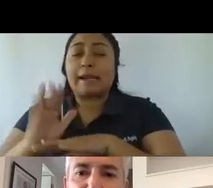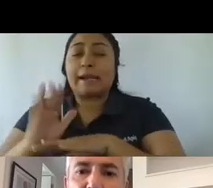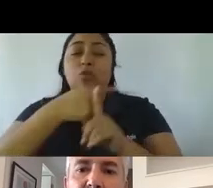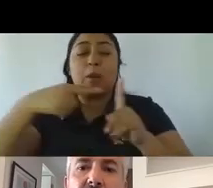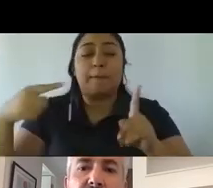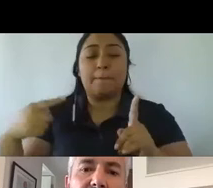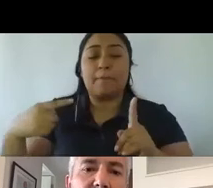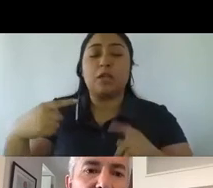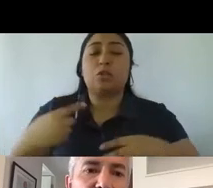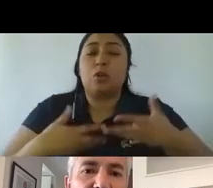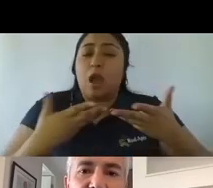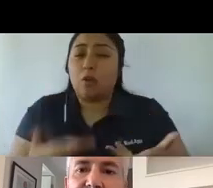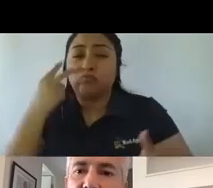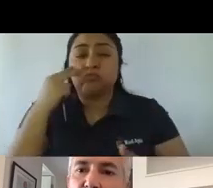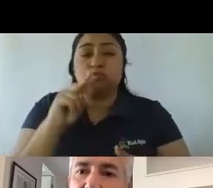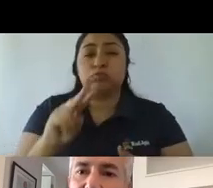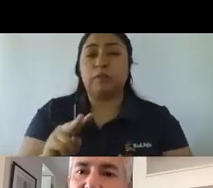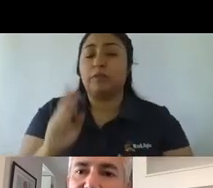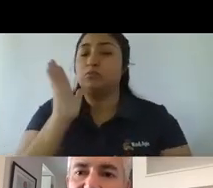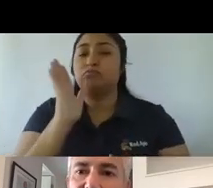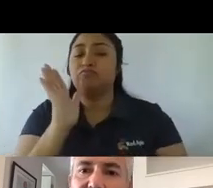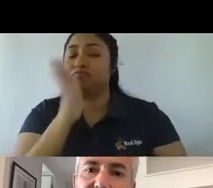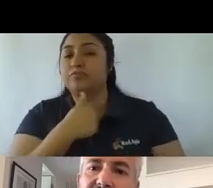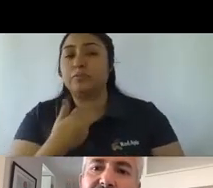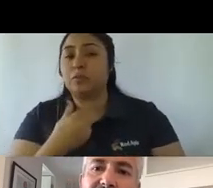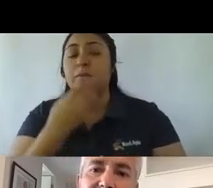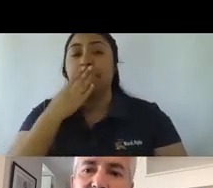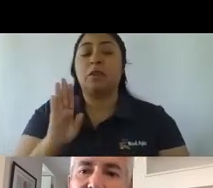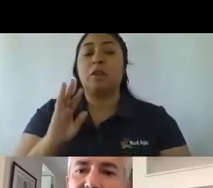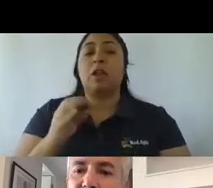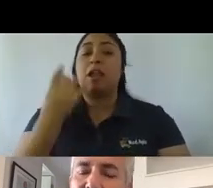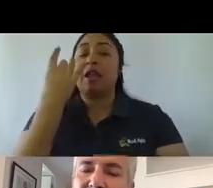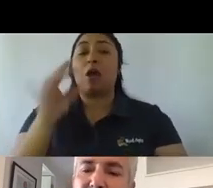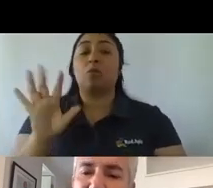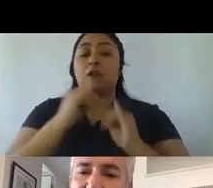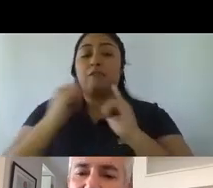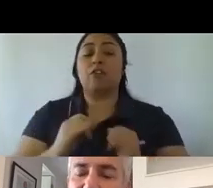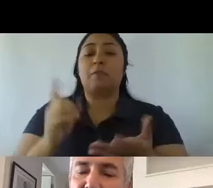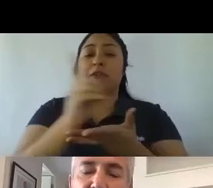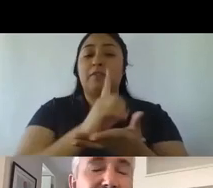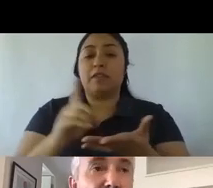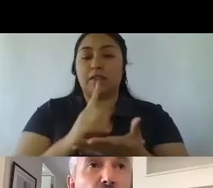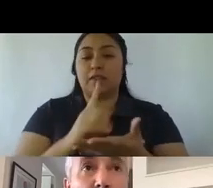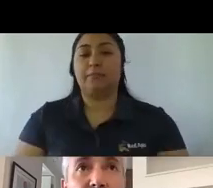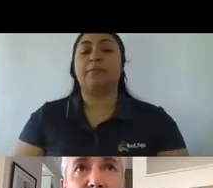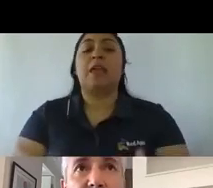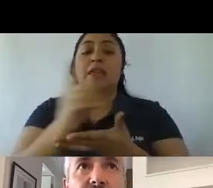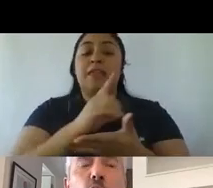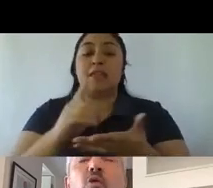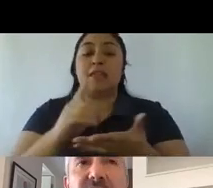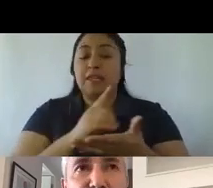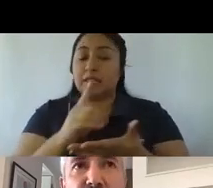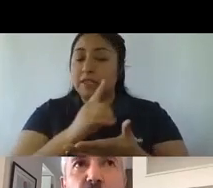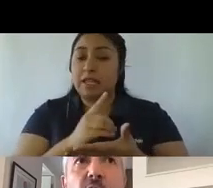no. Y la única diferencia lo hace digital. Y digital va a terminar este año teniendo probablemente